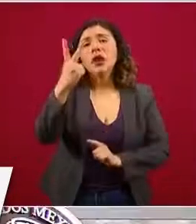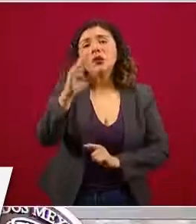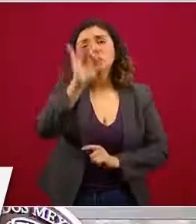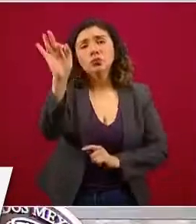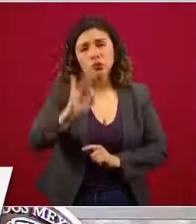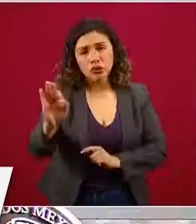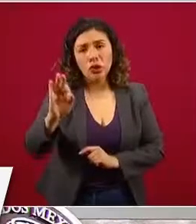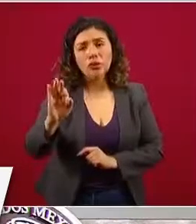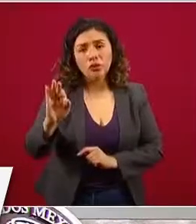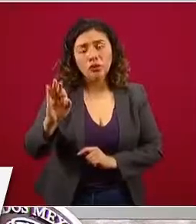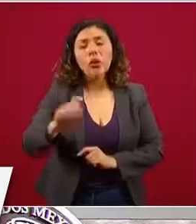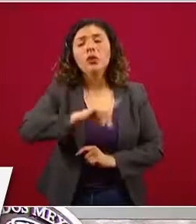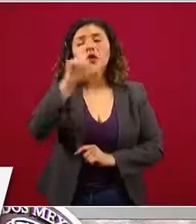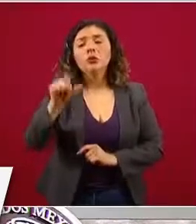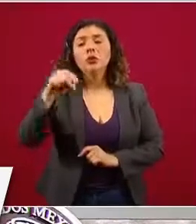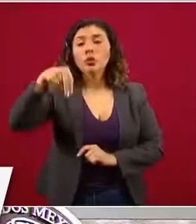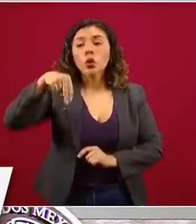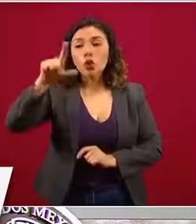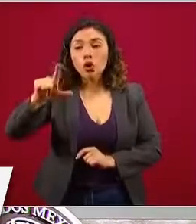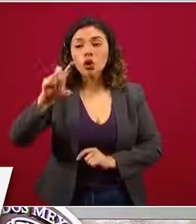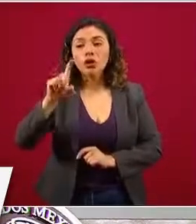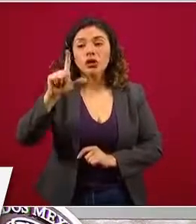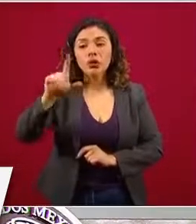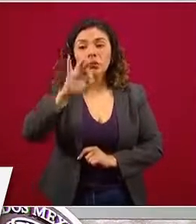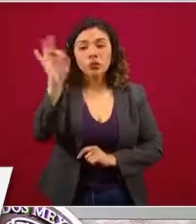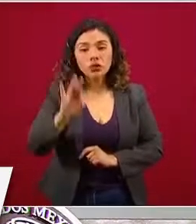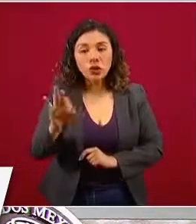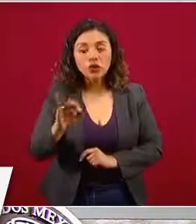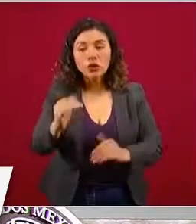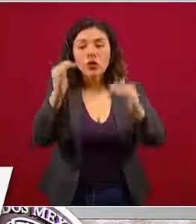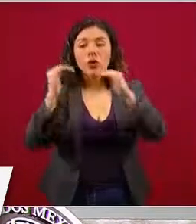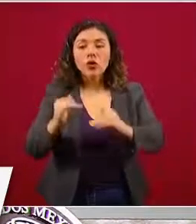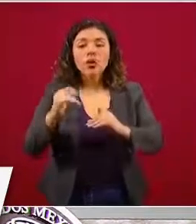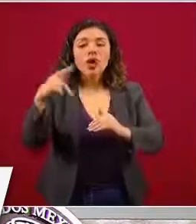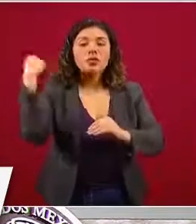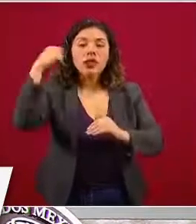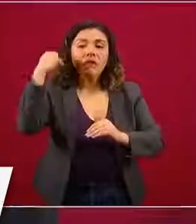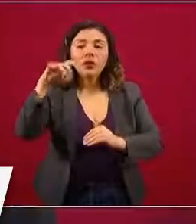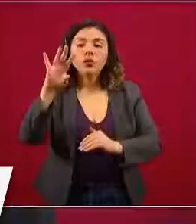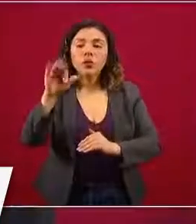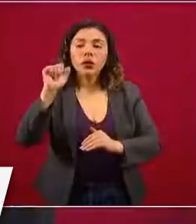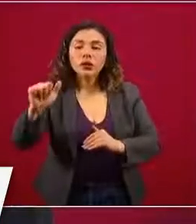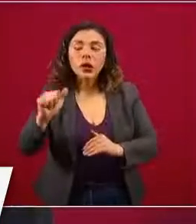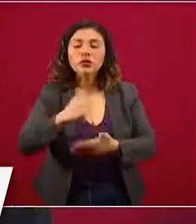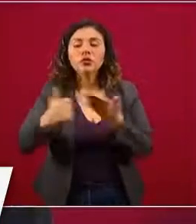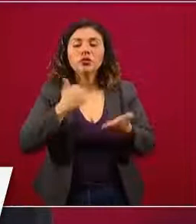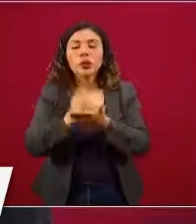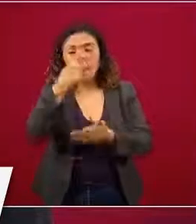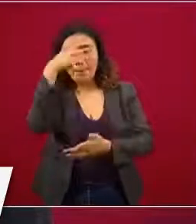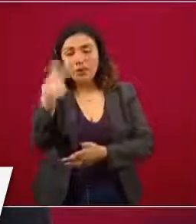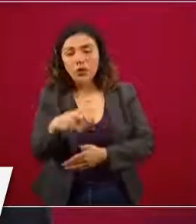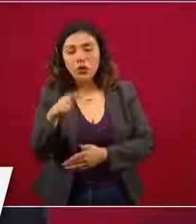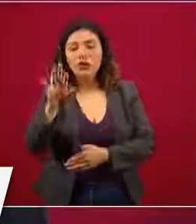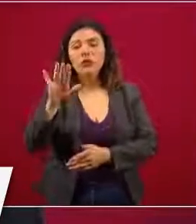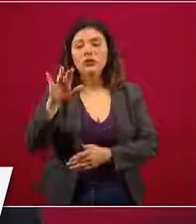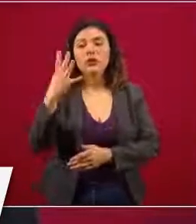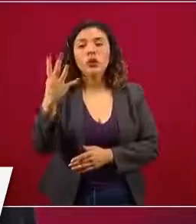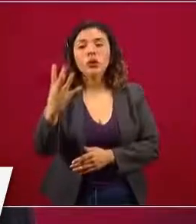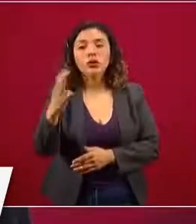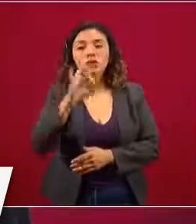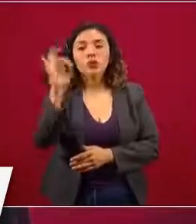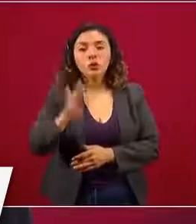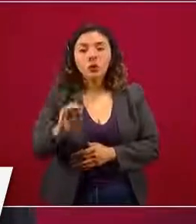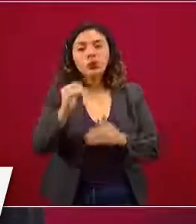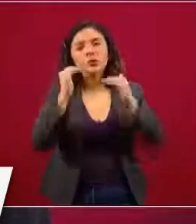ciento, le sigue Nuevo León con 37 por ciento, Tabasco con 46, la Ciudad de México con 54